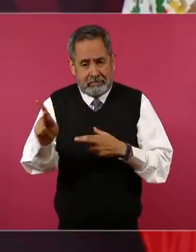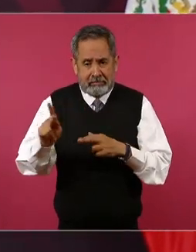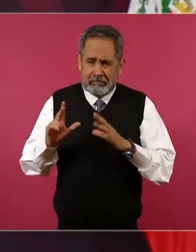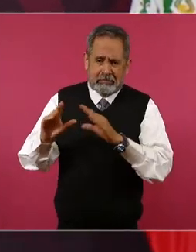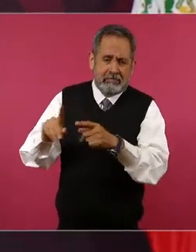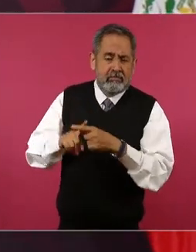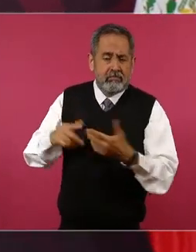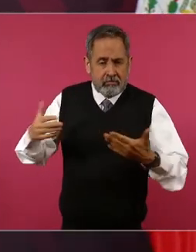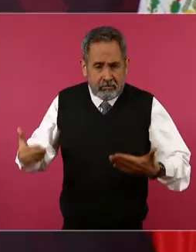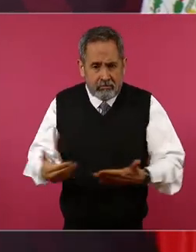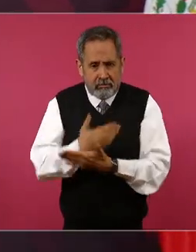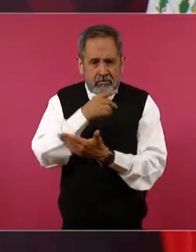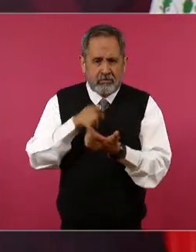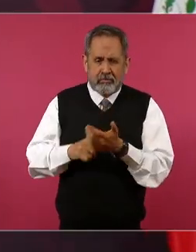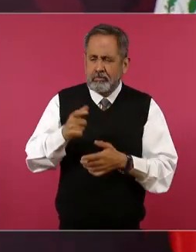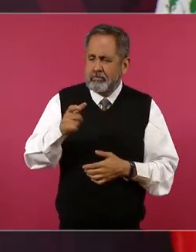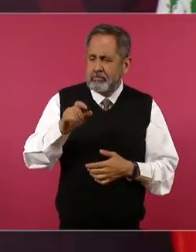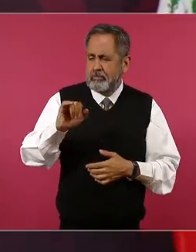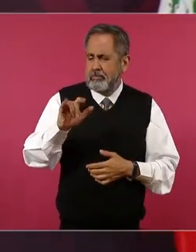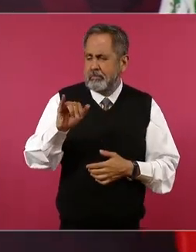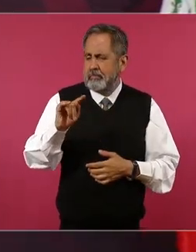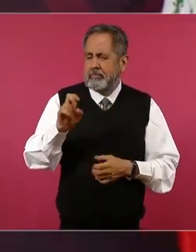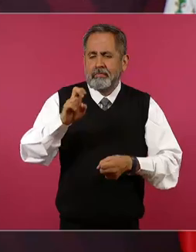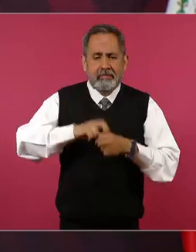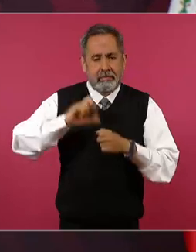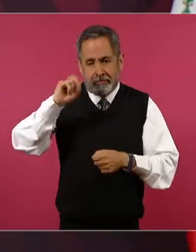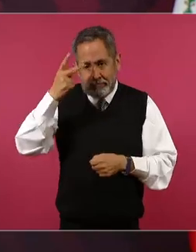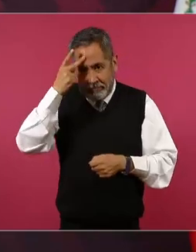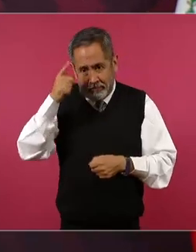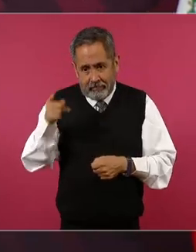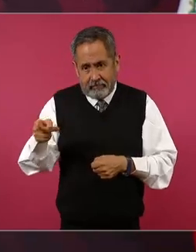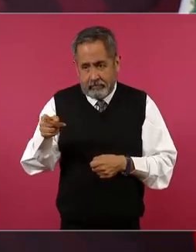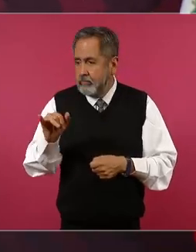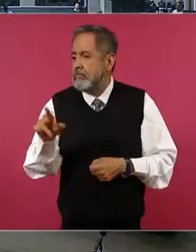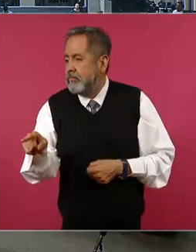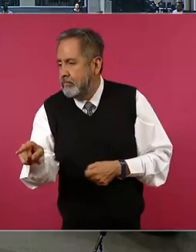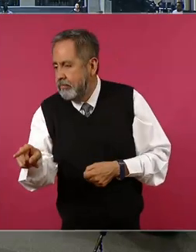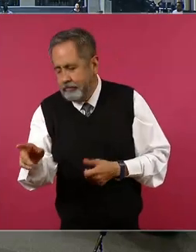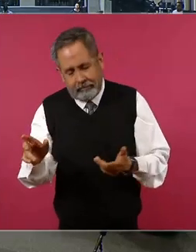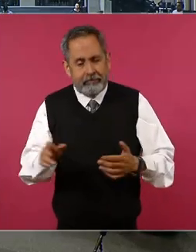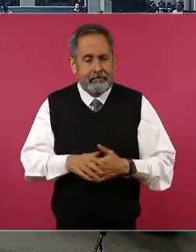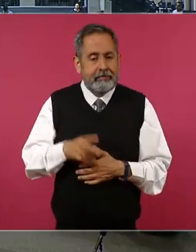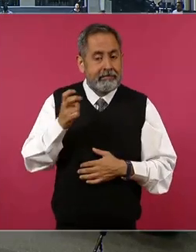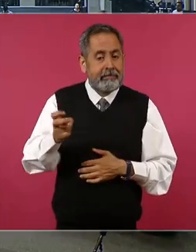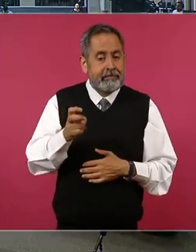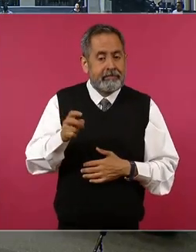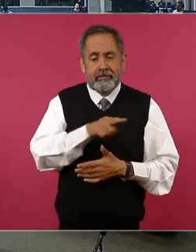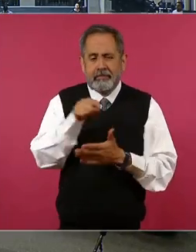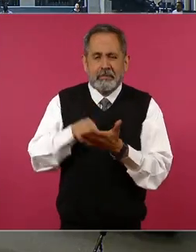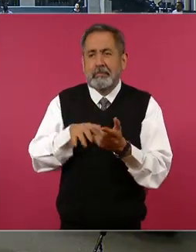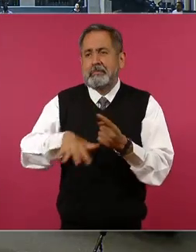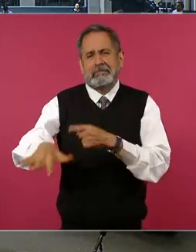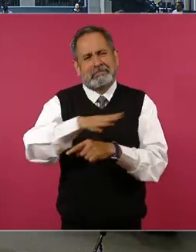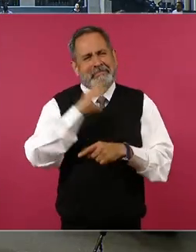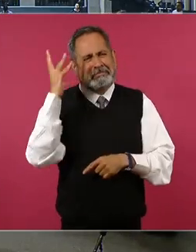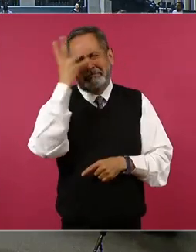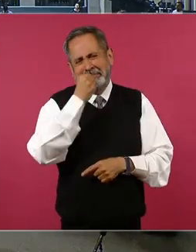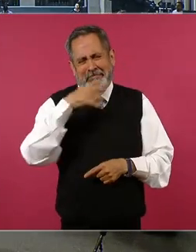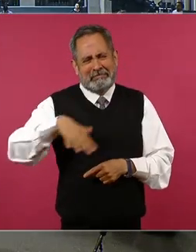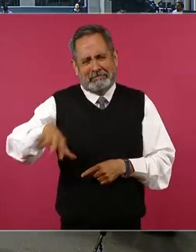nació en Xilitla San Luis Potosí ¿o no? sí ese lugar lugar que es bellísimo